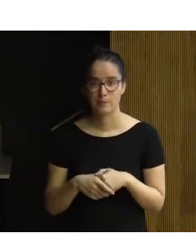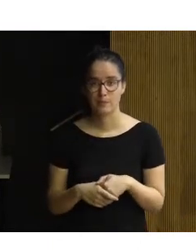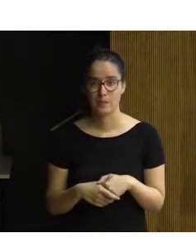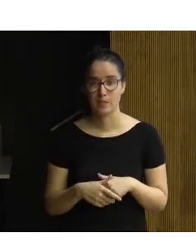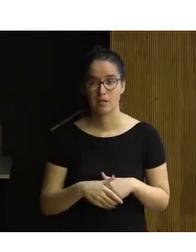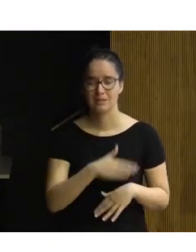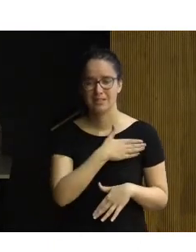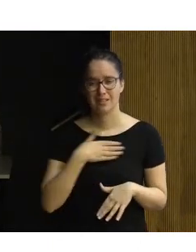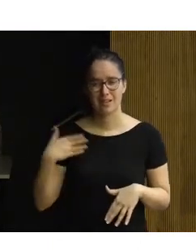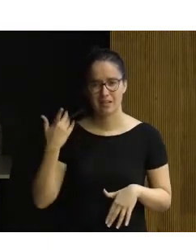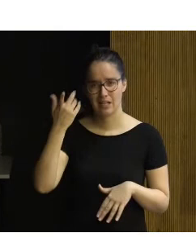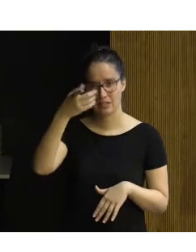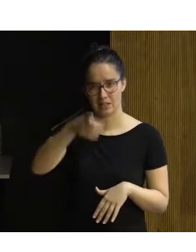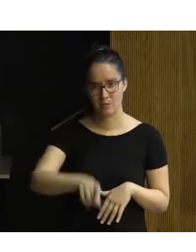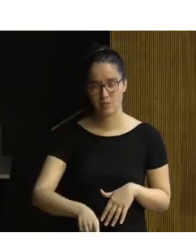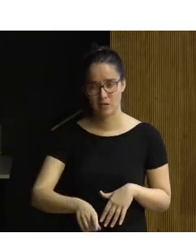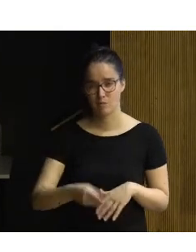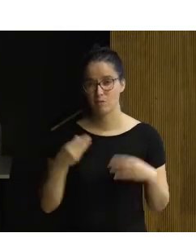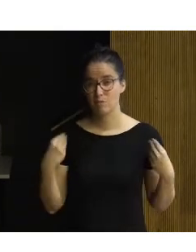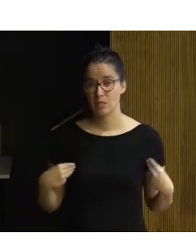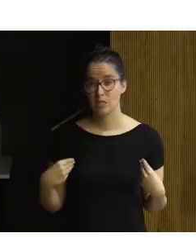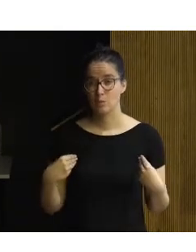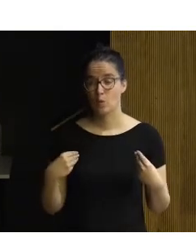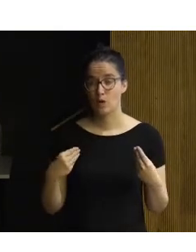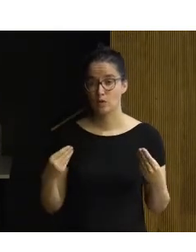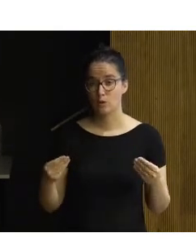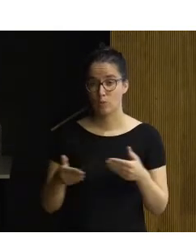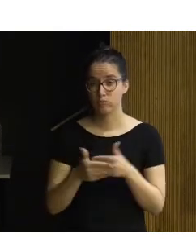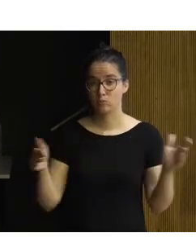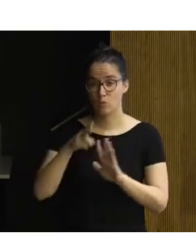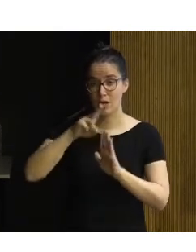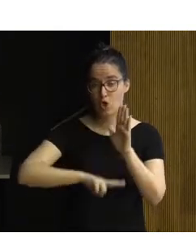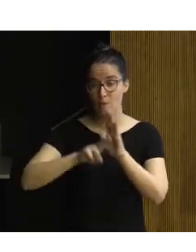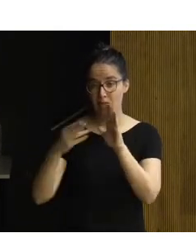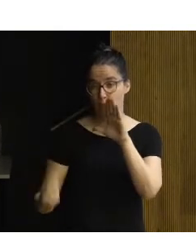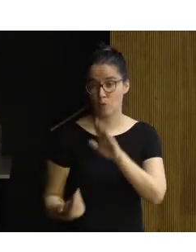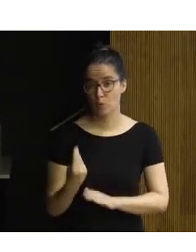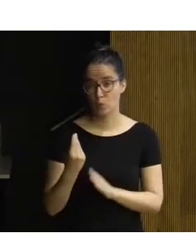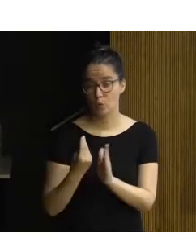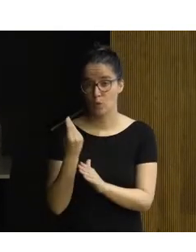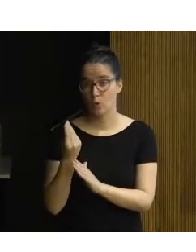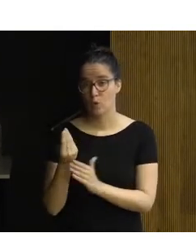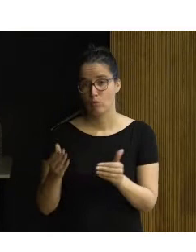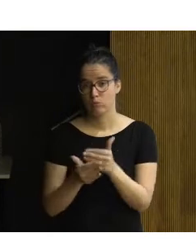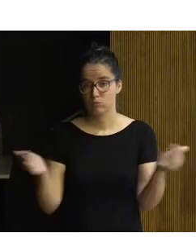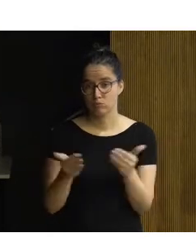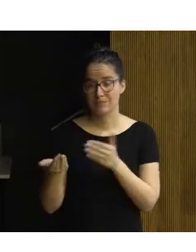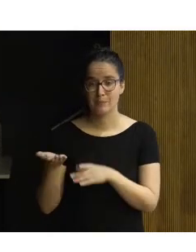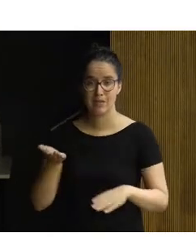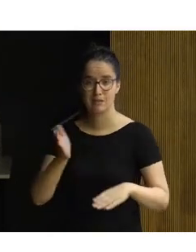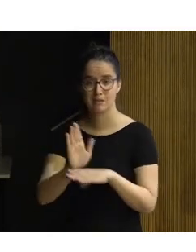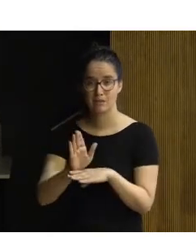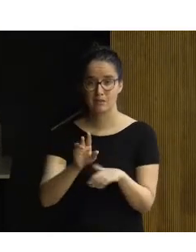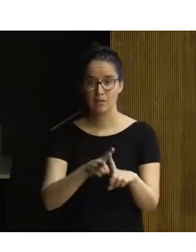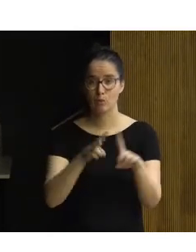Sí que quería también, igual que cuando se publica una norma de producto, se publica y se presenta